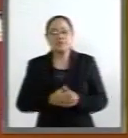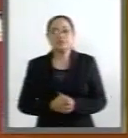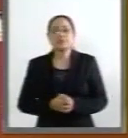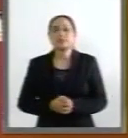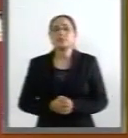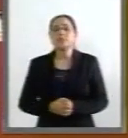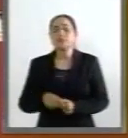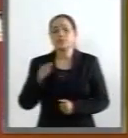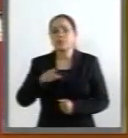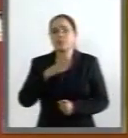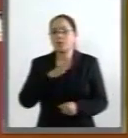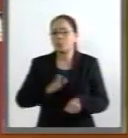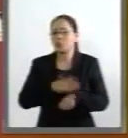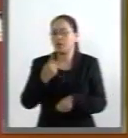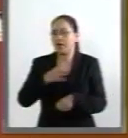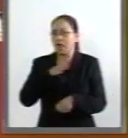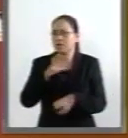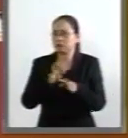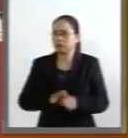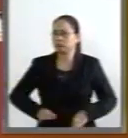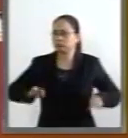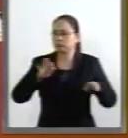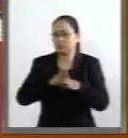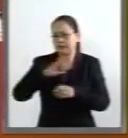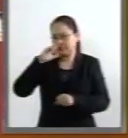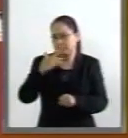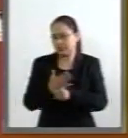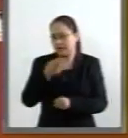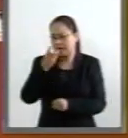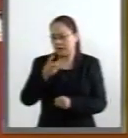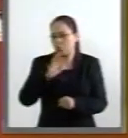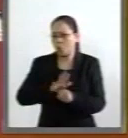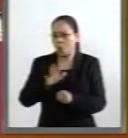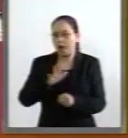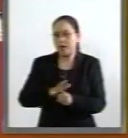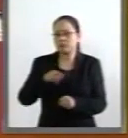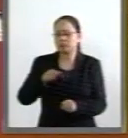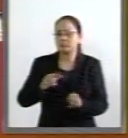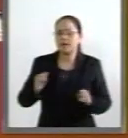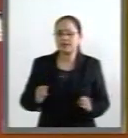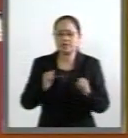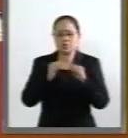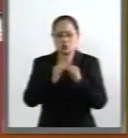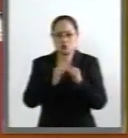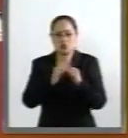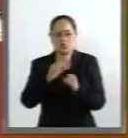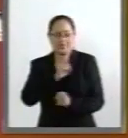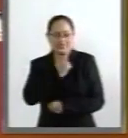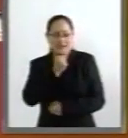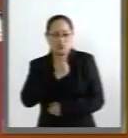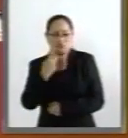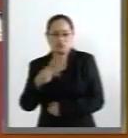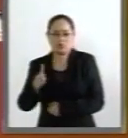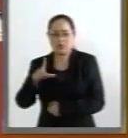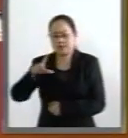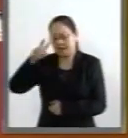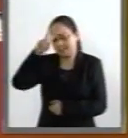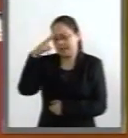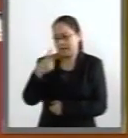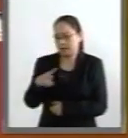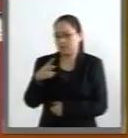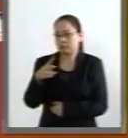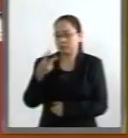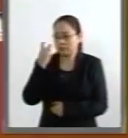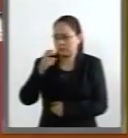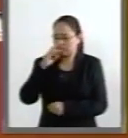magnitud de la responsabilidad que significa estar al frente de los Institutos de Salud Pública del país. Esto